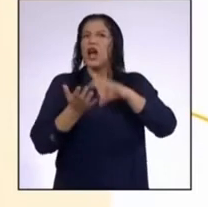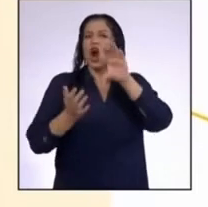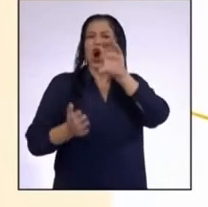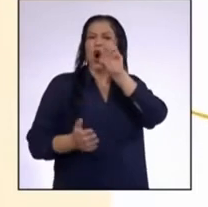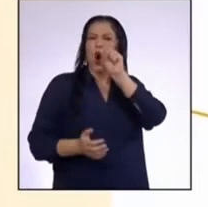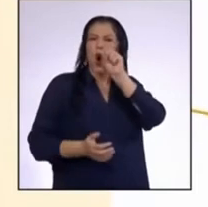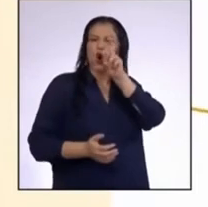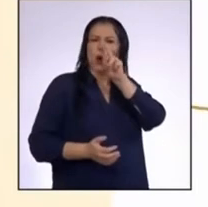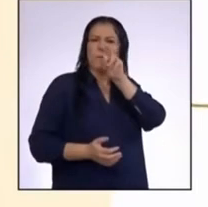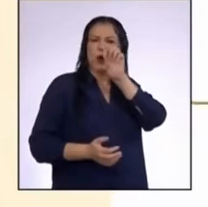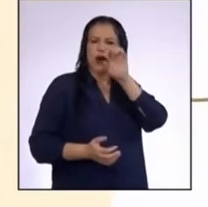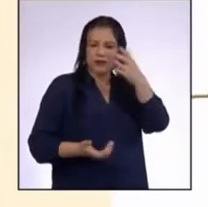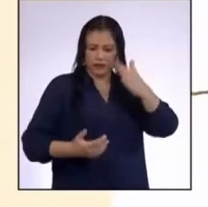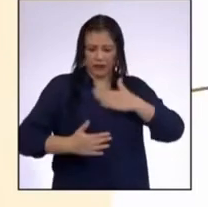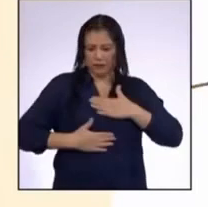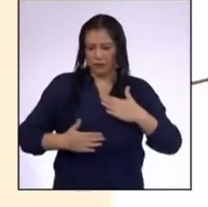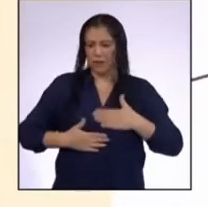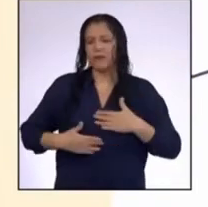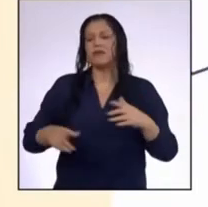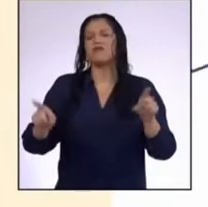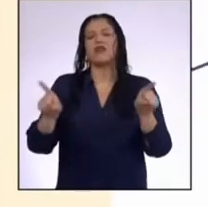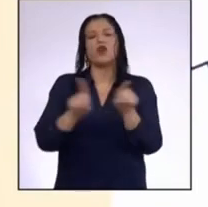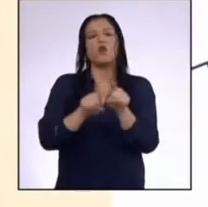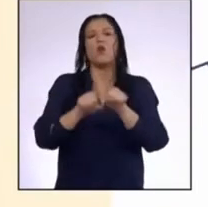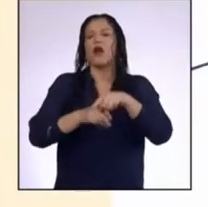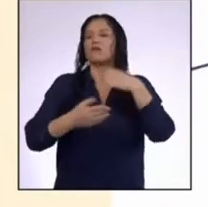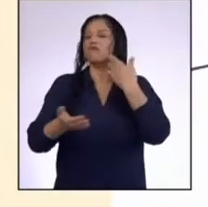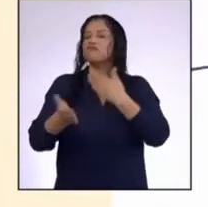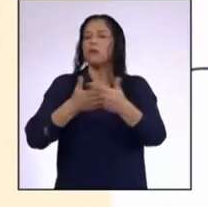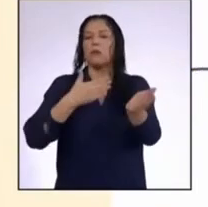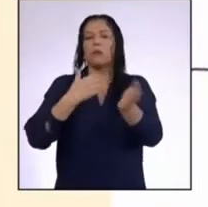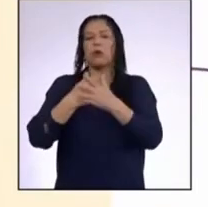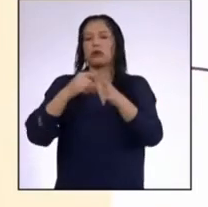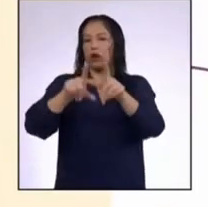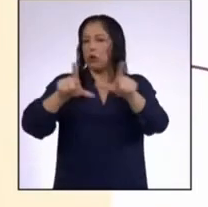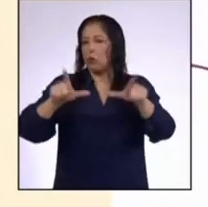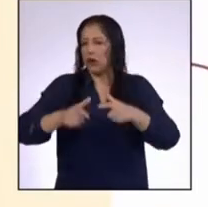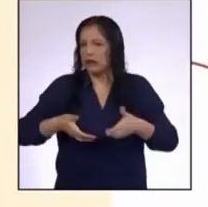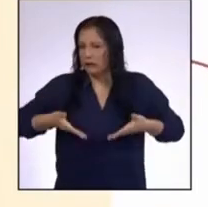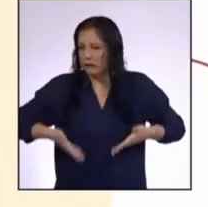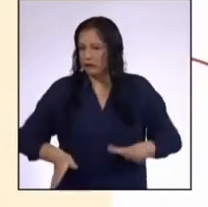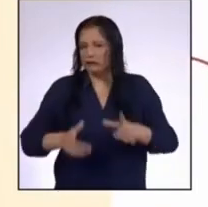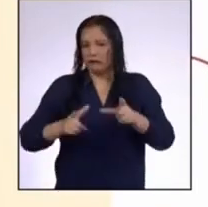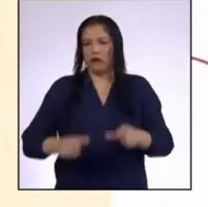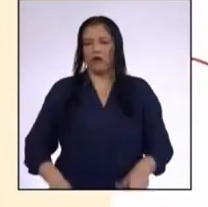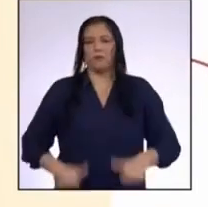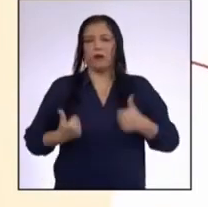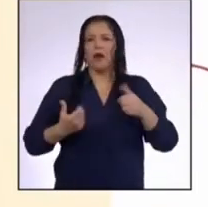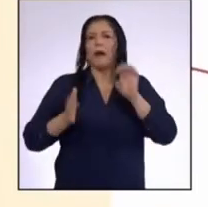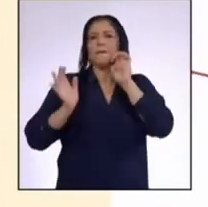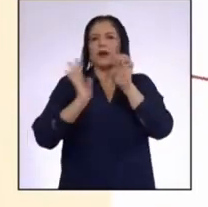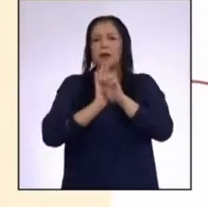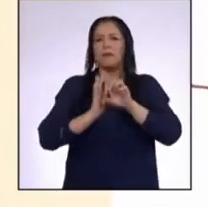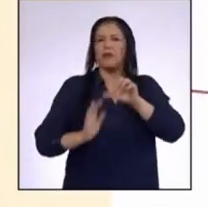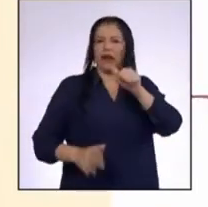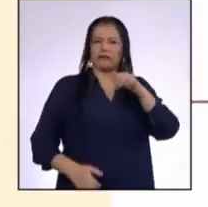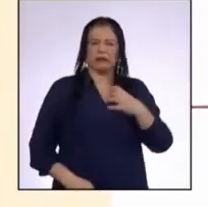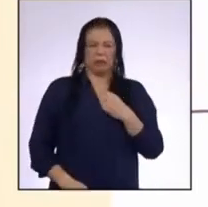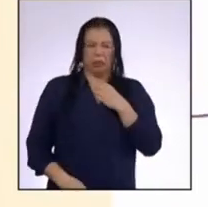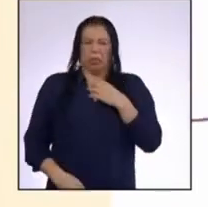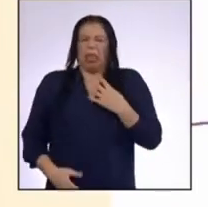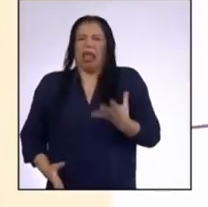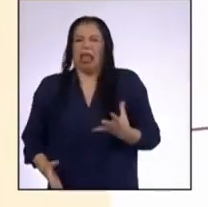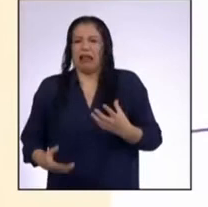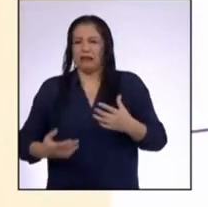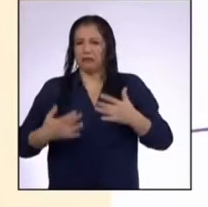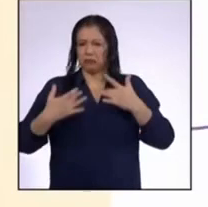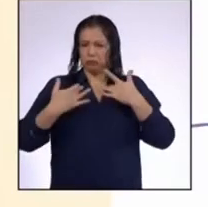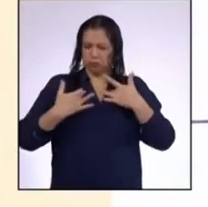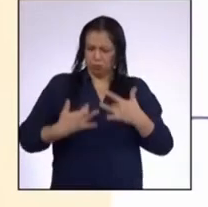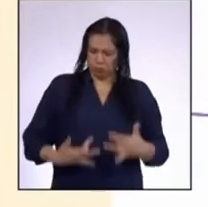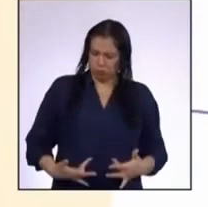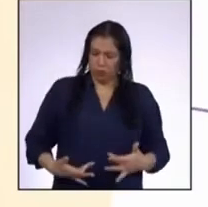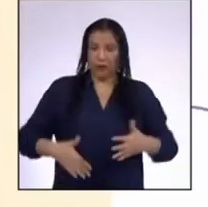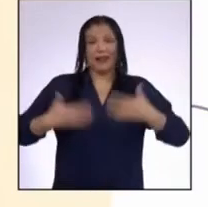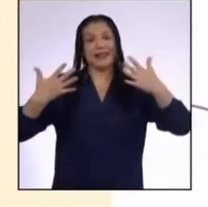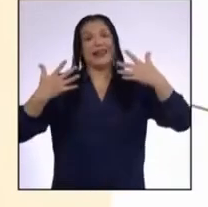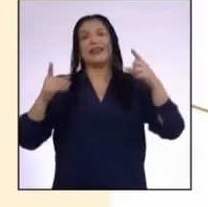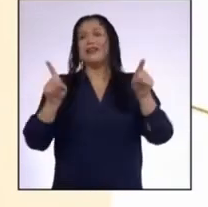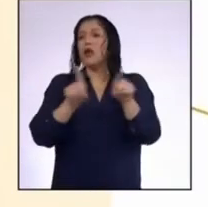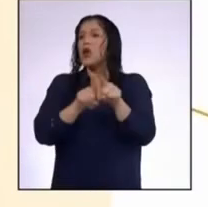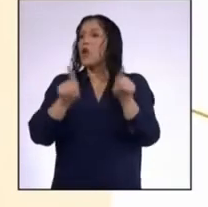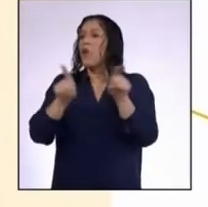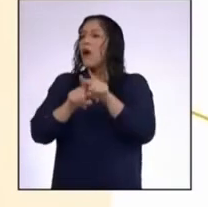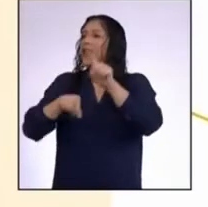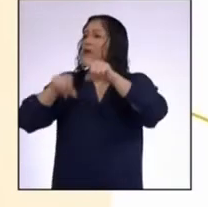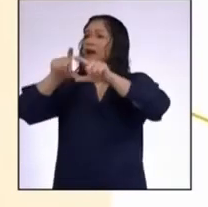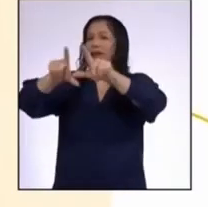Entonces, la expresión es igual en cualquier lugar Digamos que la expresión de asco, de tristeza o de alegría Es similar en